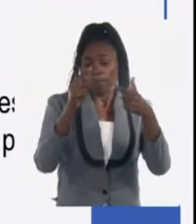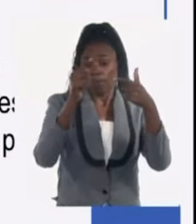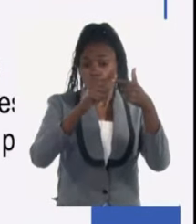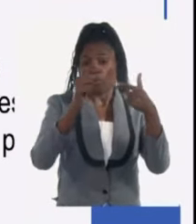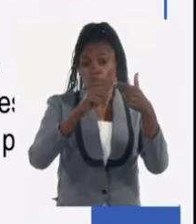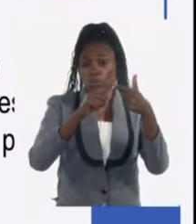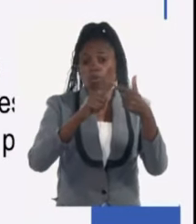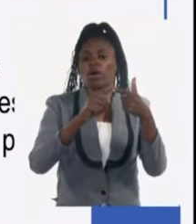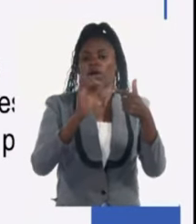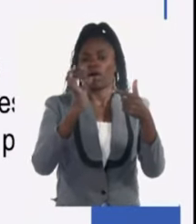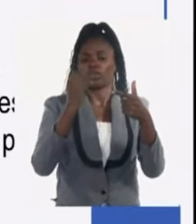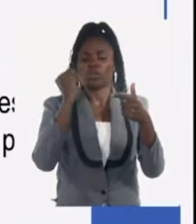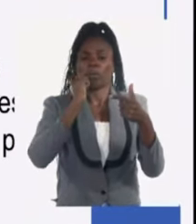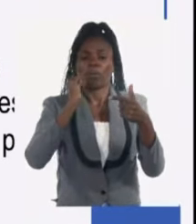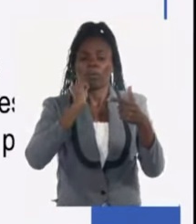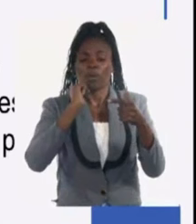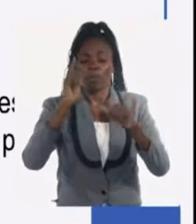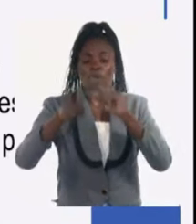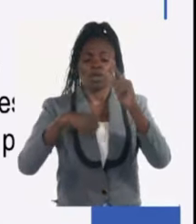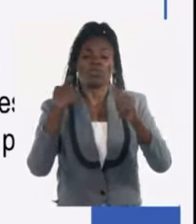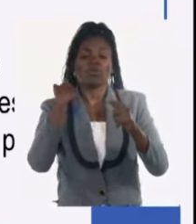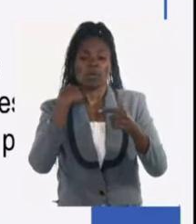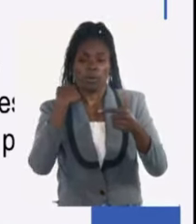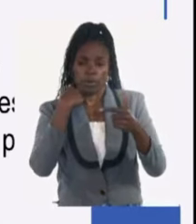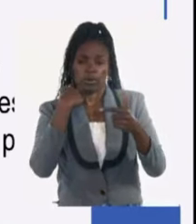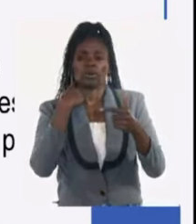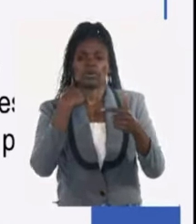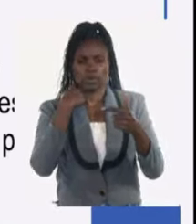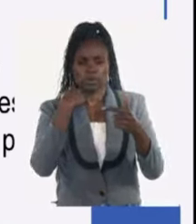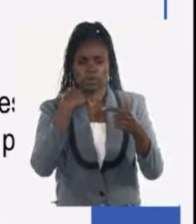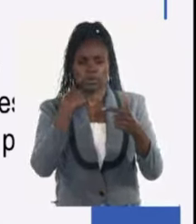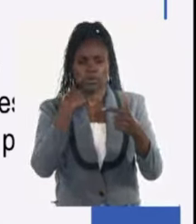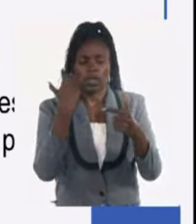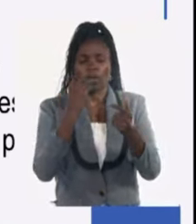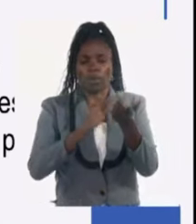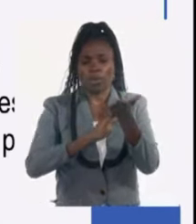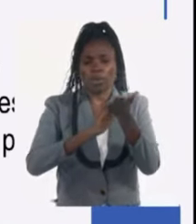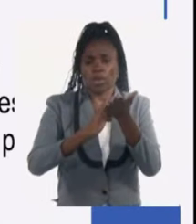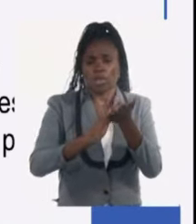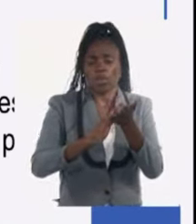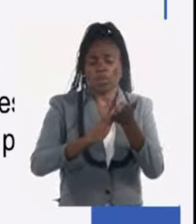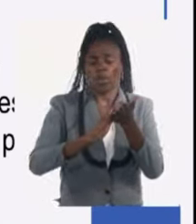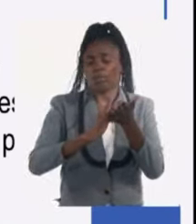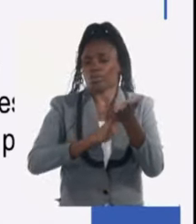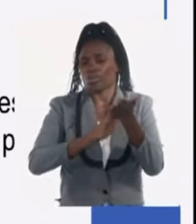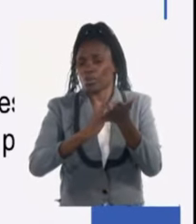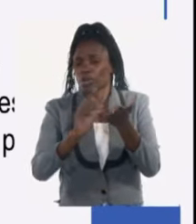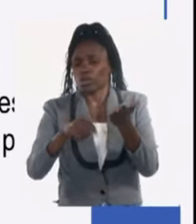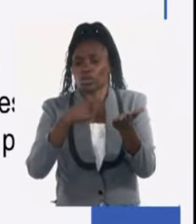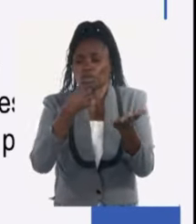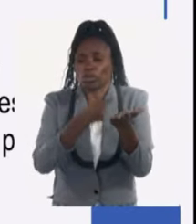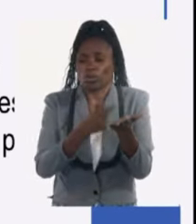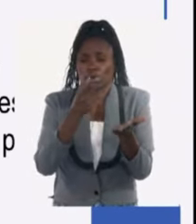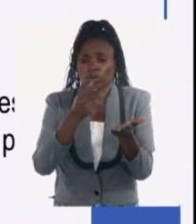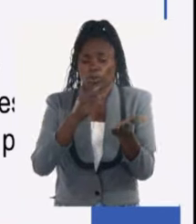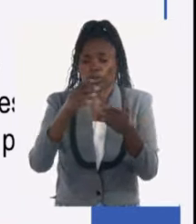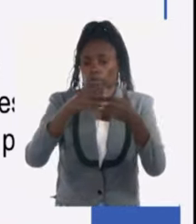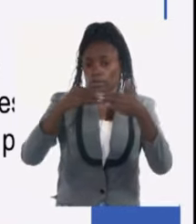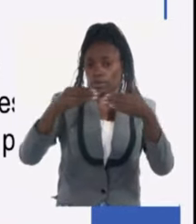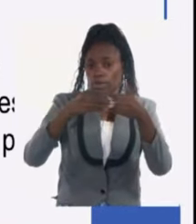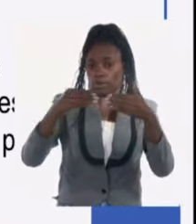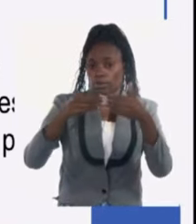transversal que implementaremos en el 2024 garantizando niveles de autofinanciamiento y gestión de las divisas